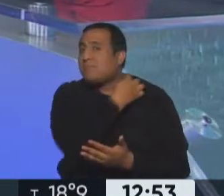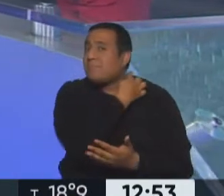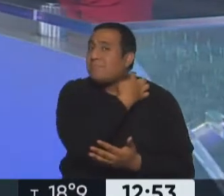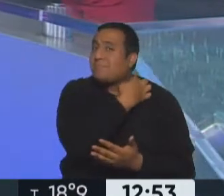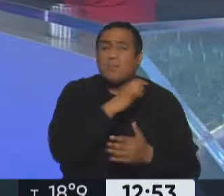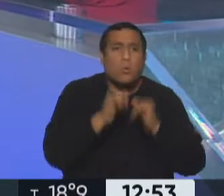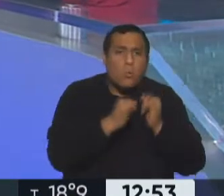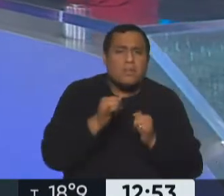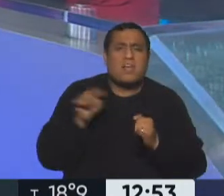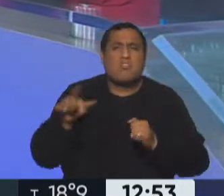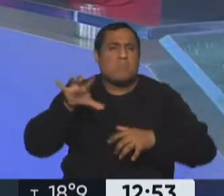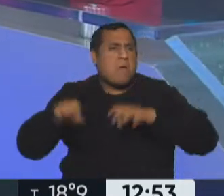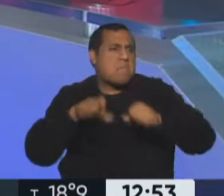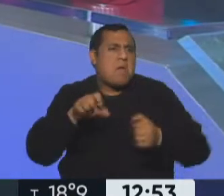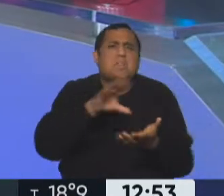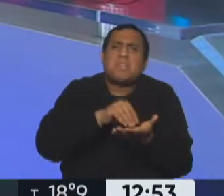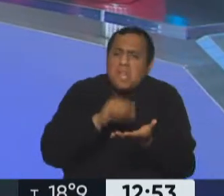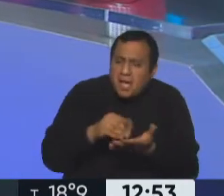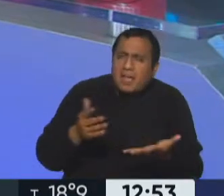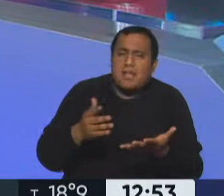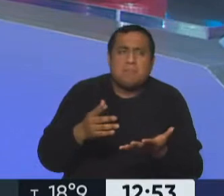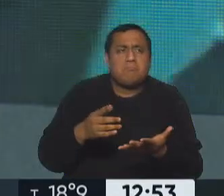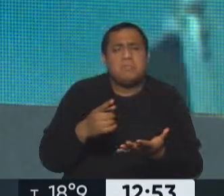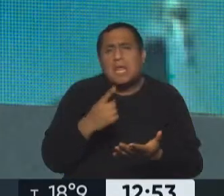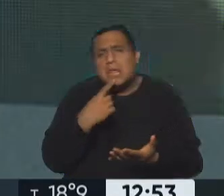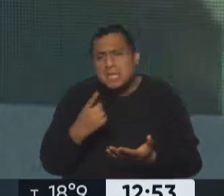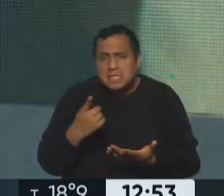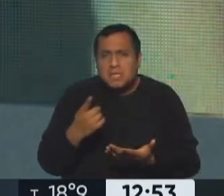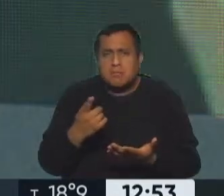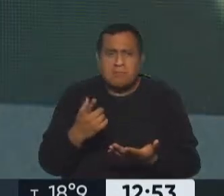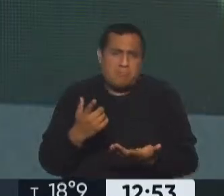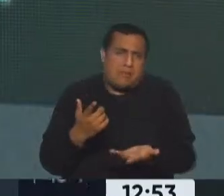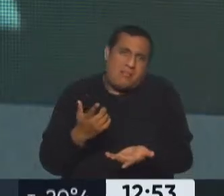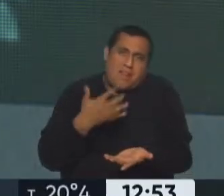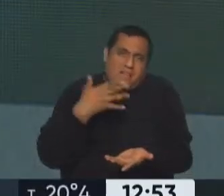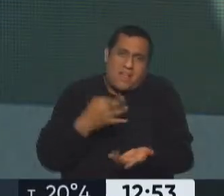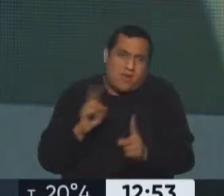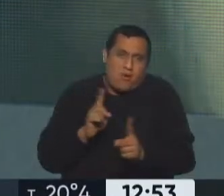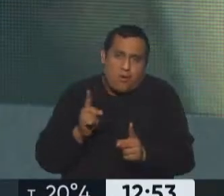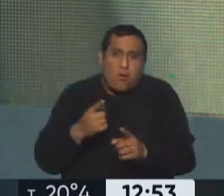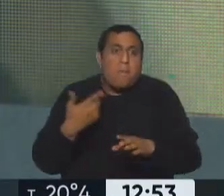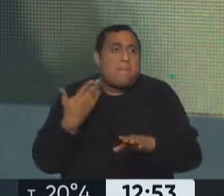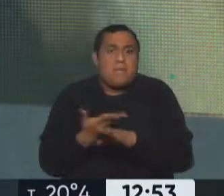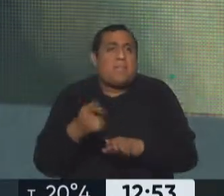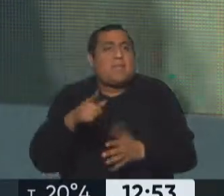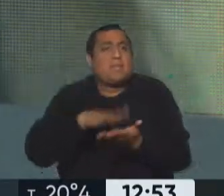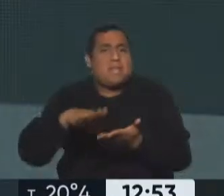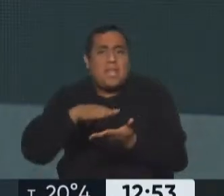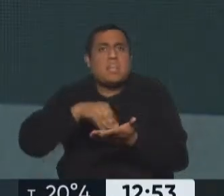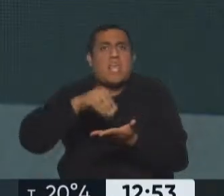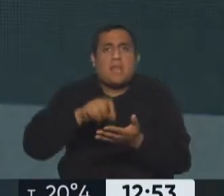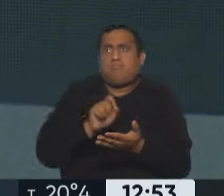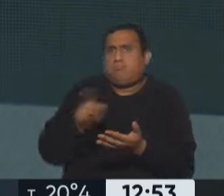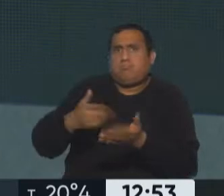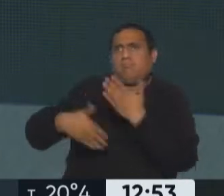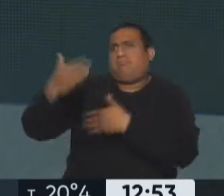usurpación de tierra por parte de los indígenas, cuando en realidad lo que se reclaman son tierras ancestrales. Se habla de los